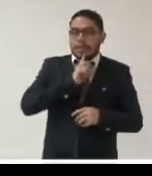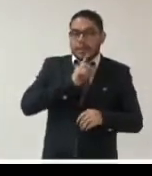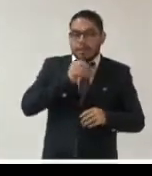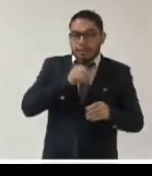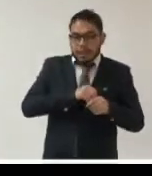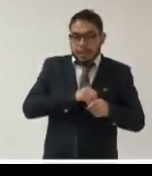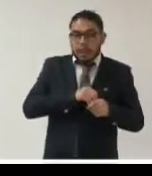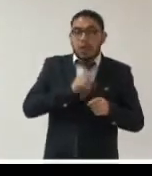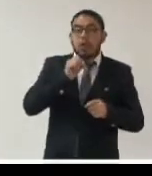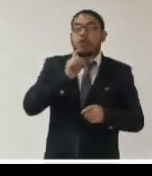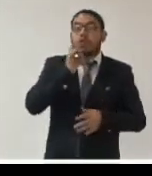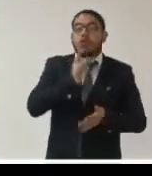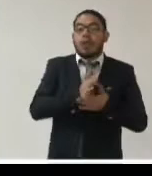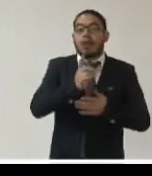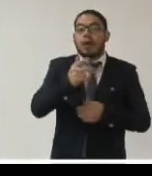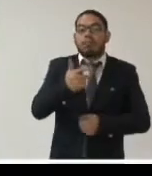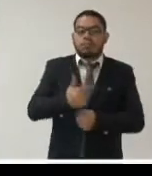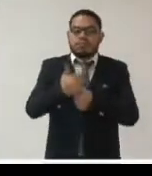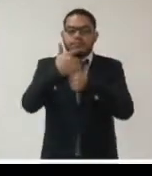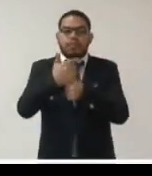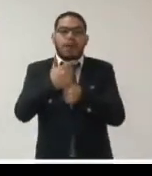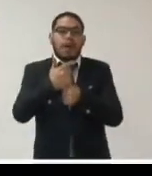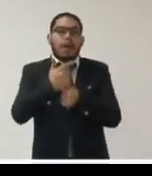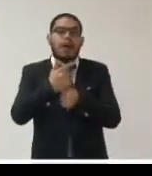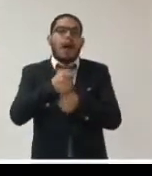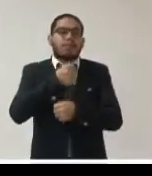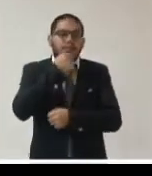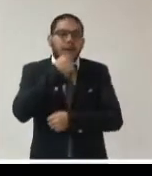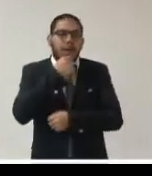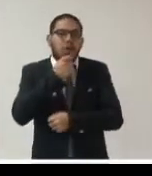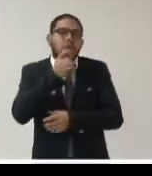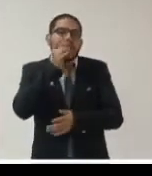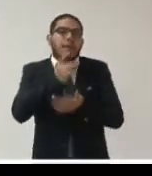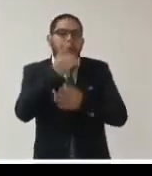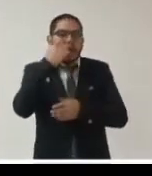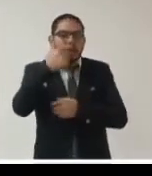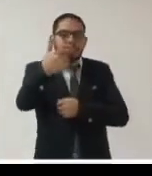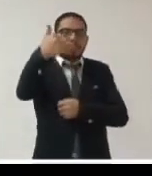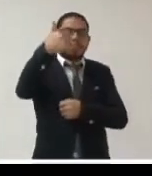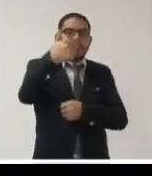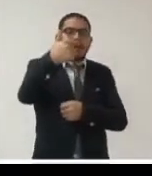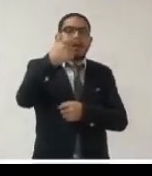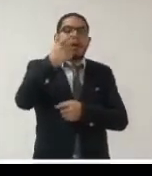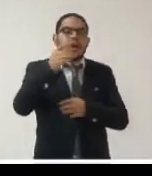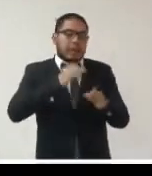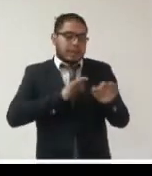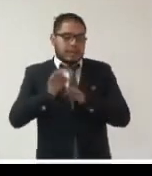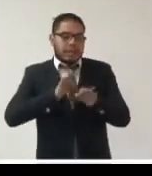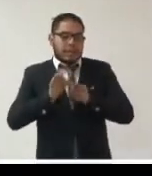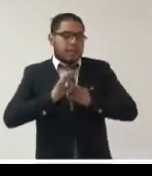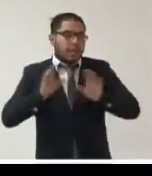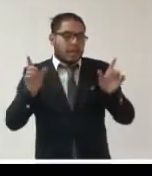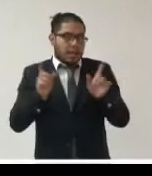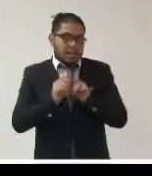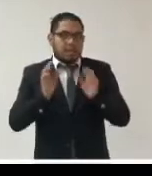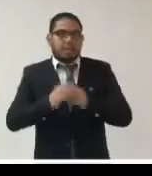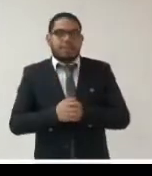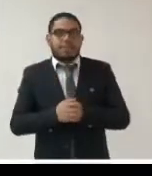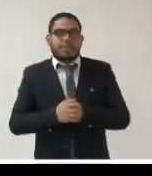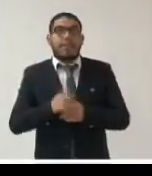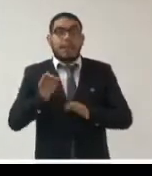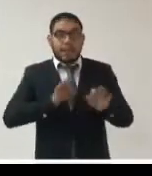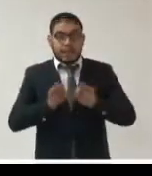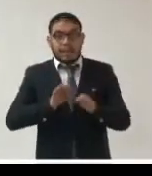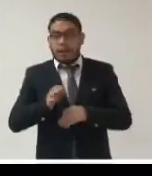podrán utilizarse cámaras de video o micrófonos para supervisar el teletrabajo de manera extraordinaria la secretaria del trabajo y